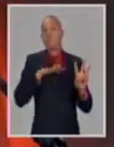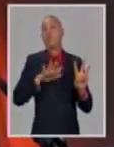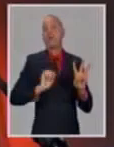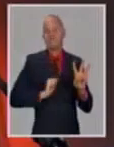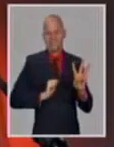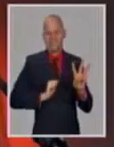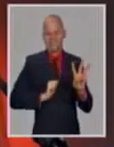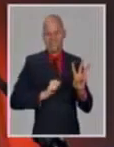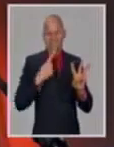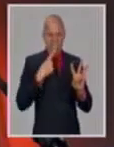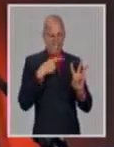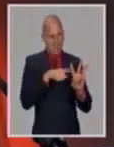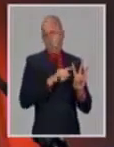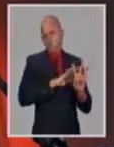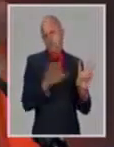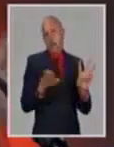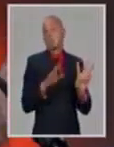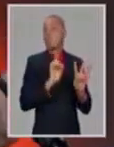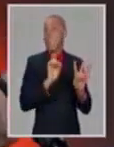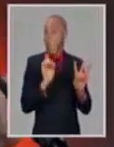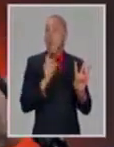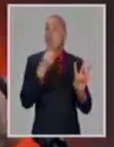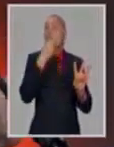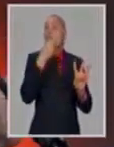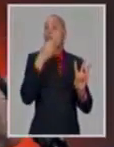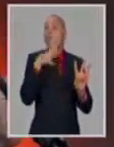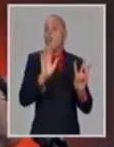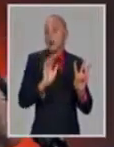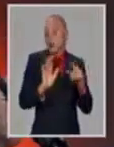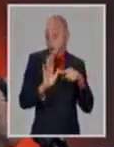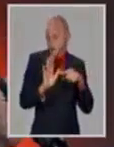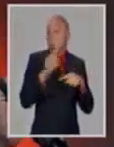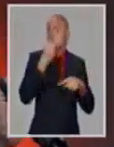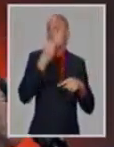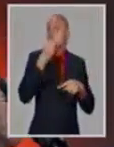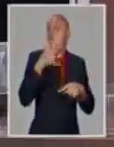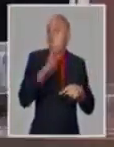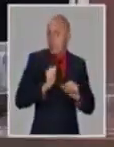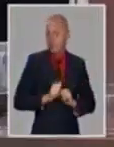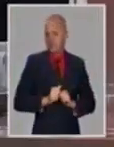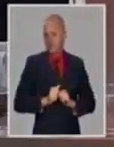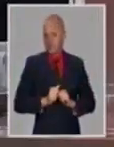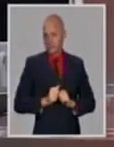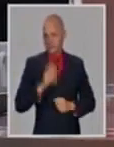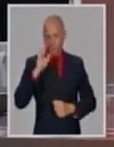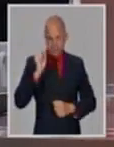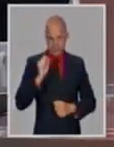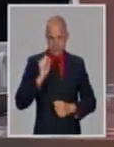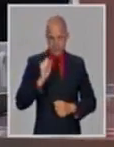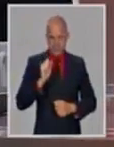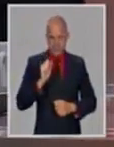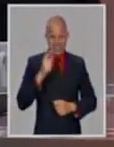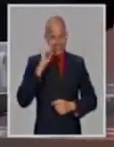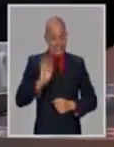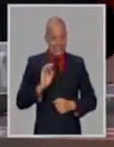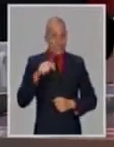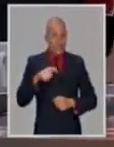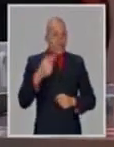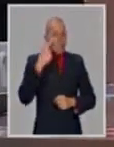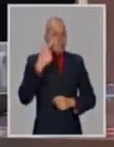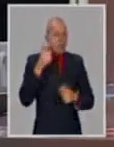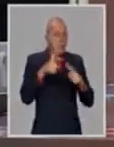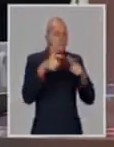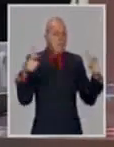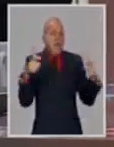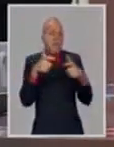es lo que ya me está alertando, que por lo menos entró al país. Y además porque es porcentual, porque es una cantidad de población a que usted analiza, no a la población